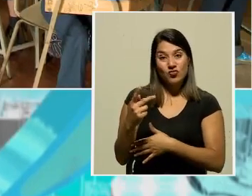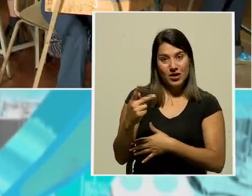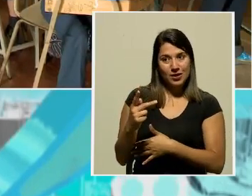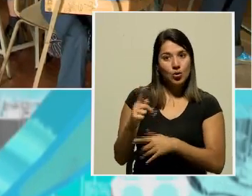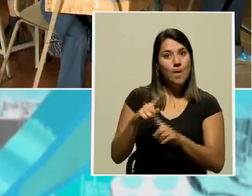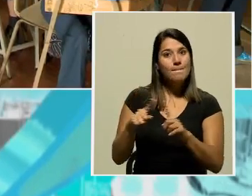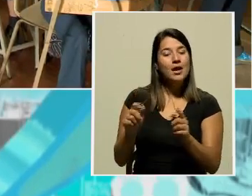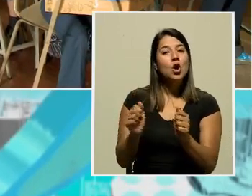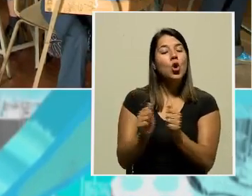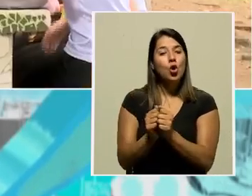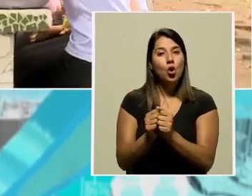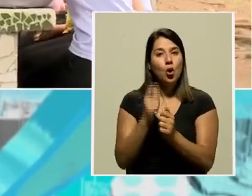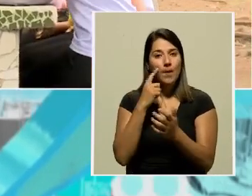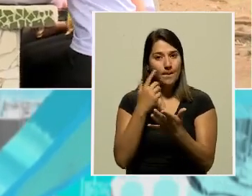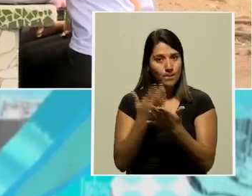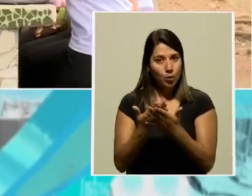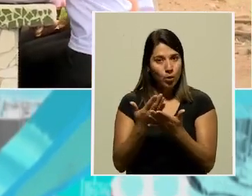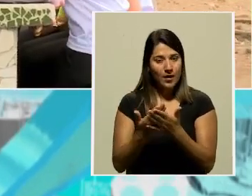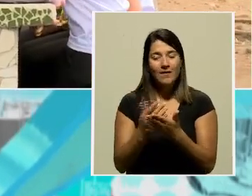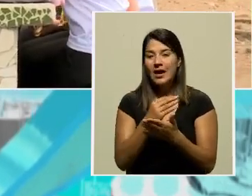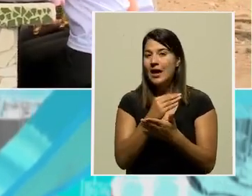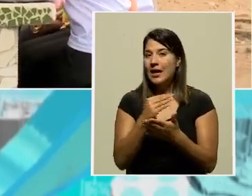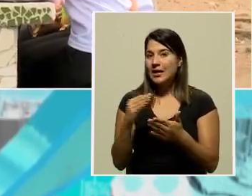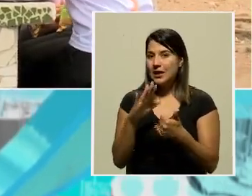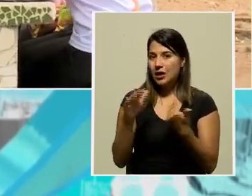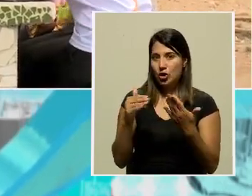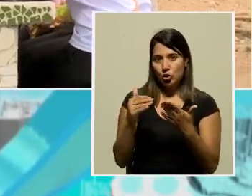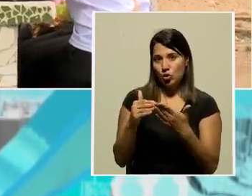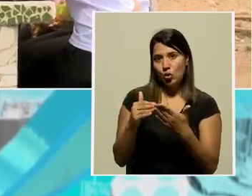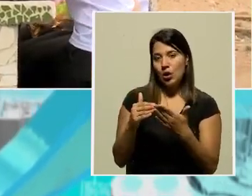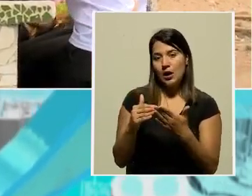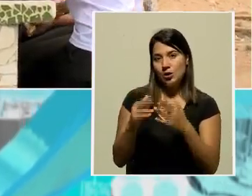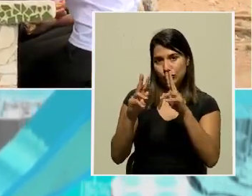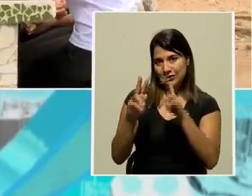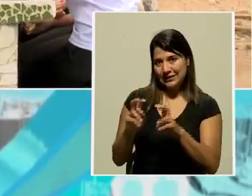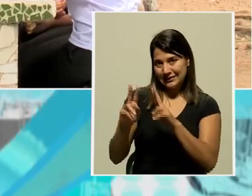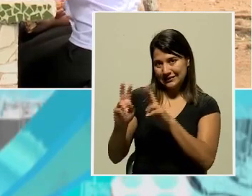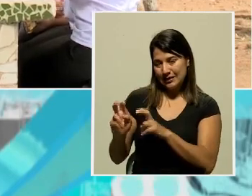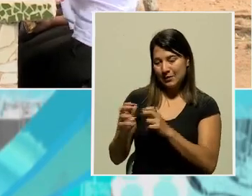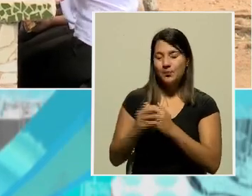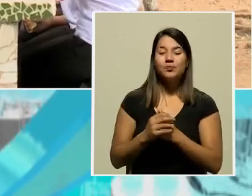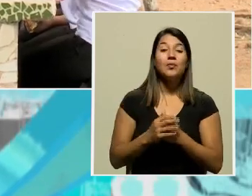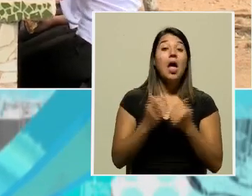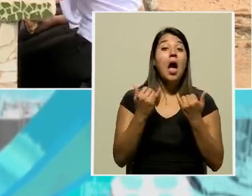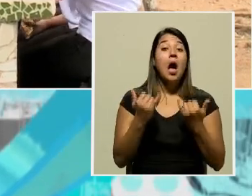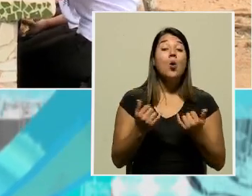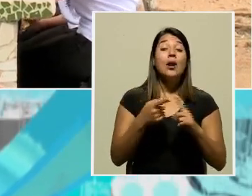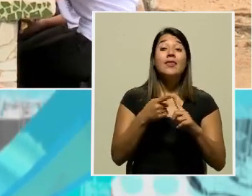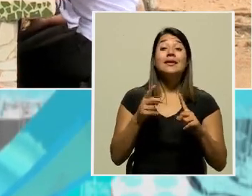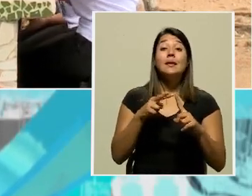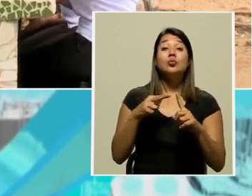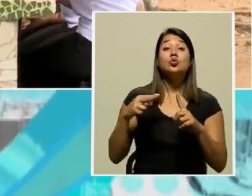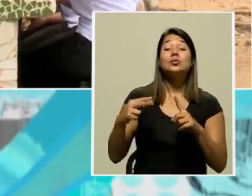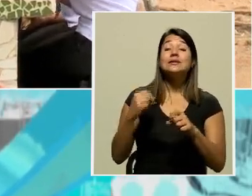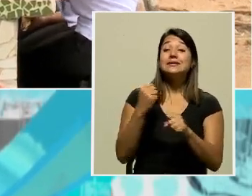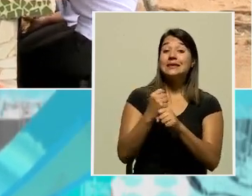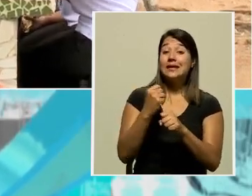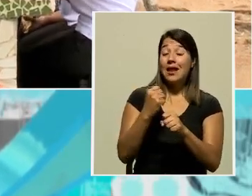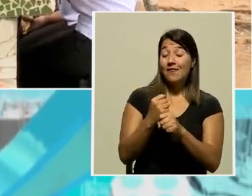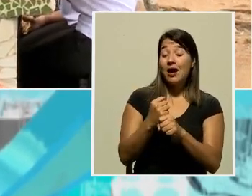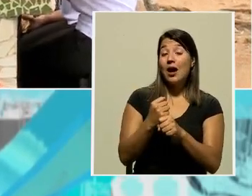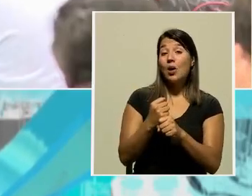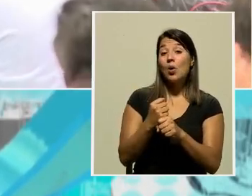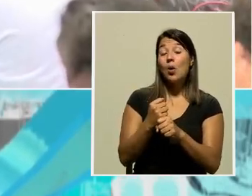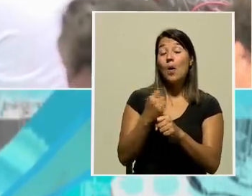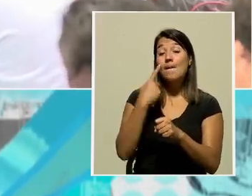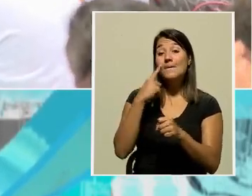y todo el expediente médico era que requiera en ese sentido. En el sentido también del trabajo, digamos, de estudiantes,